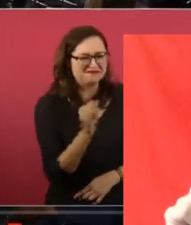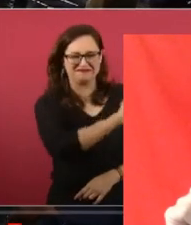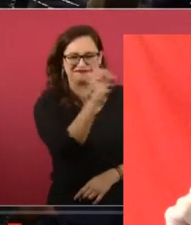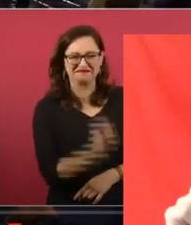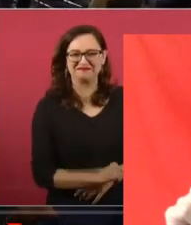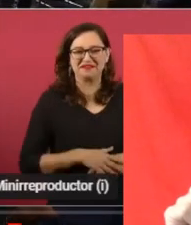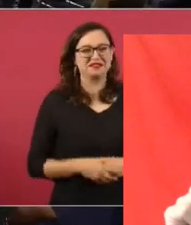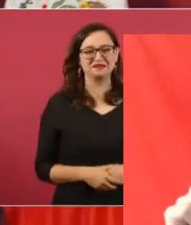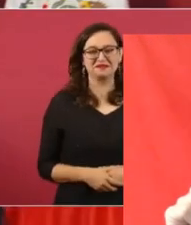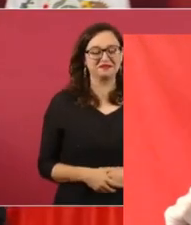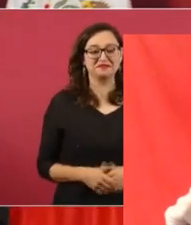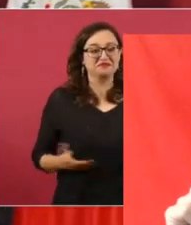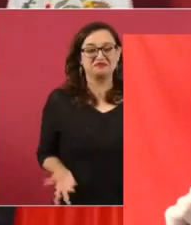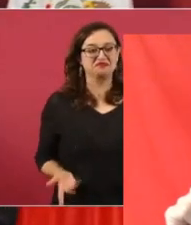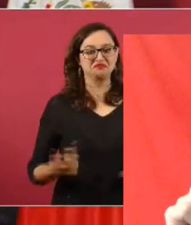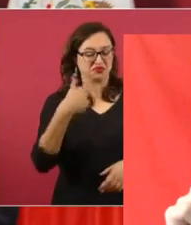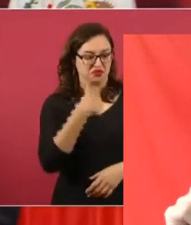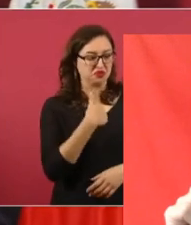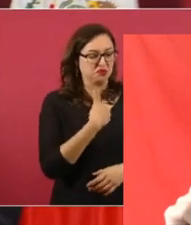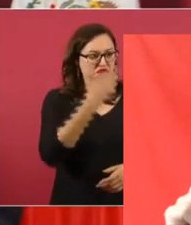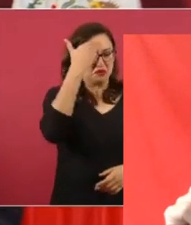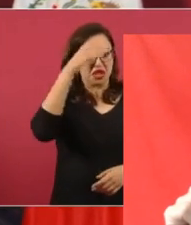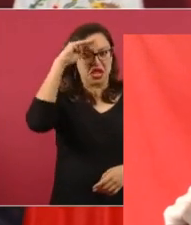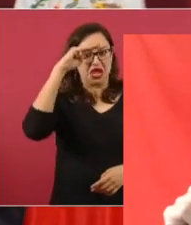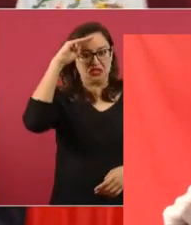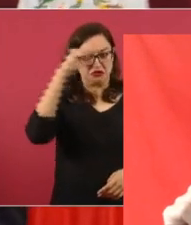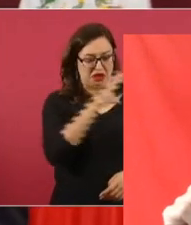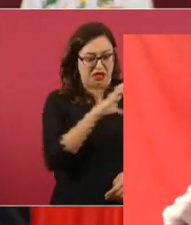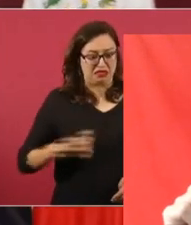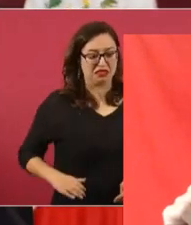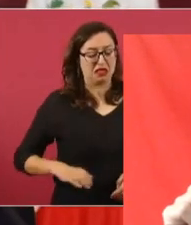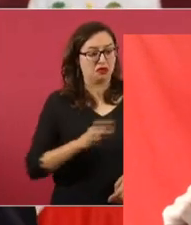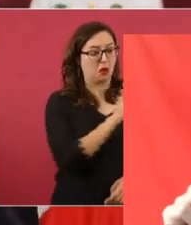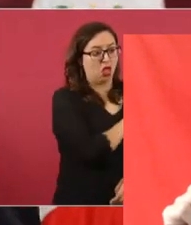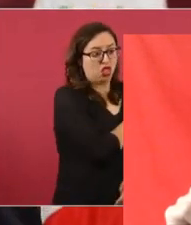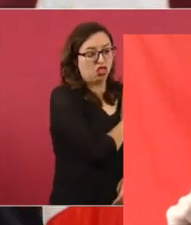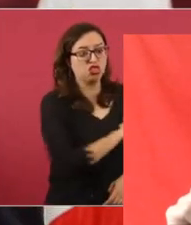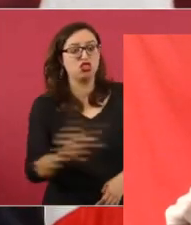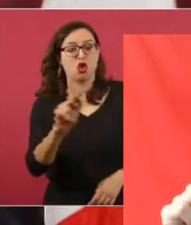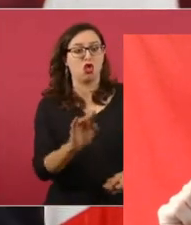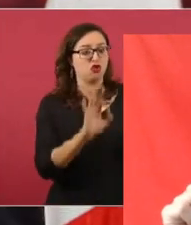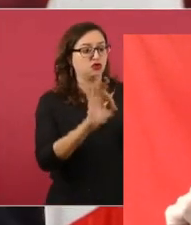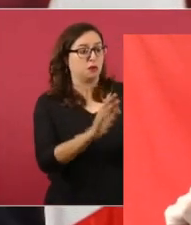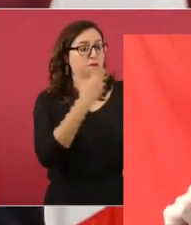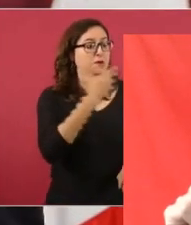Claro que mejor es que los que pueda postular el bloque conservador.